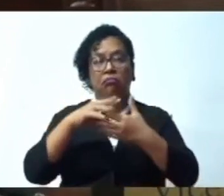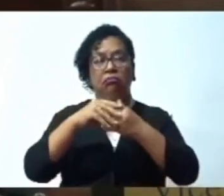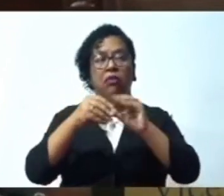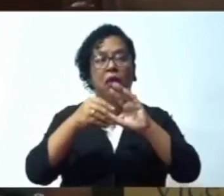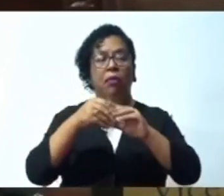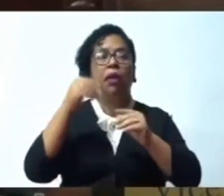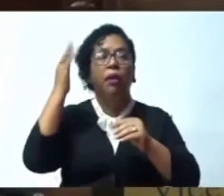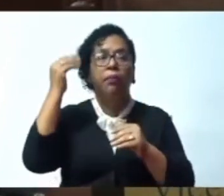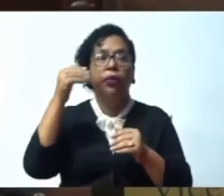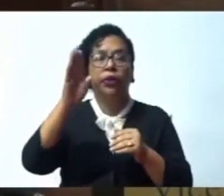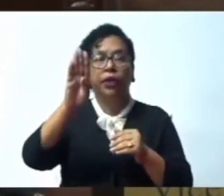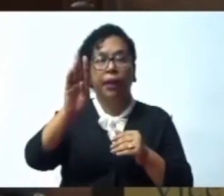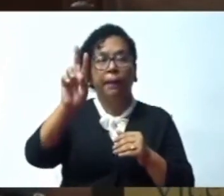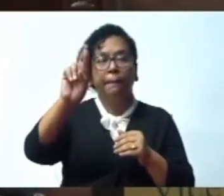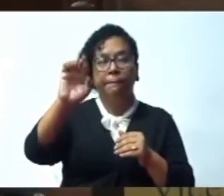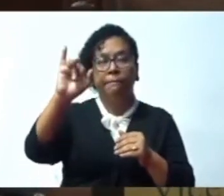presente.